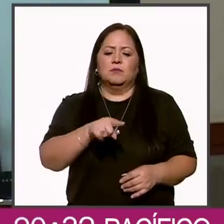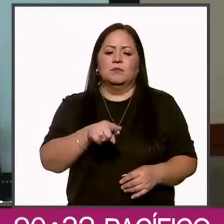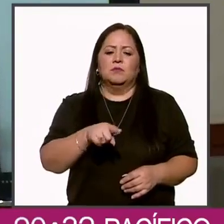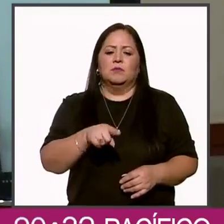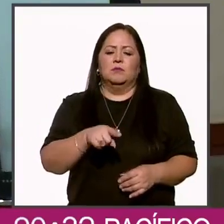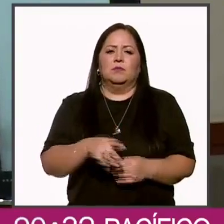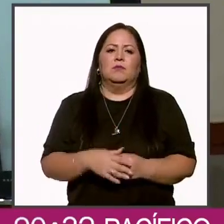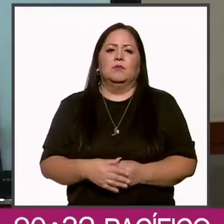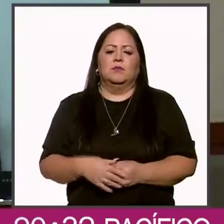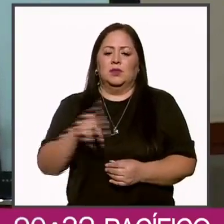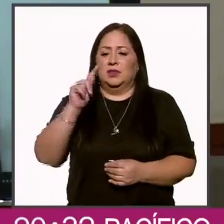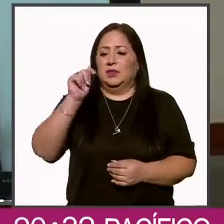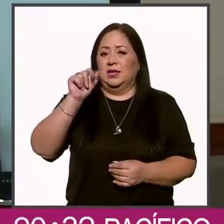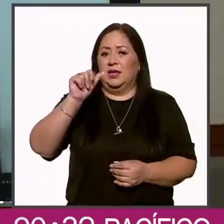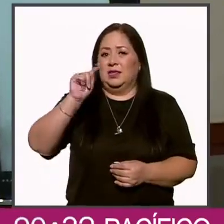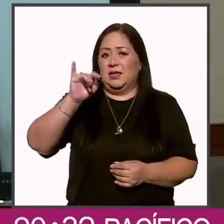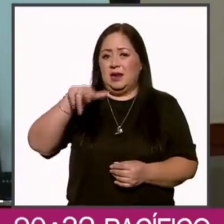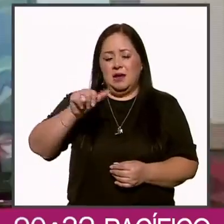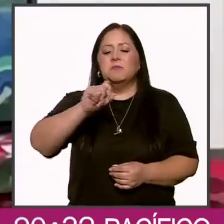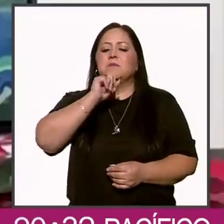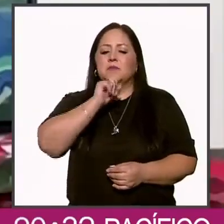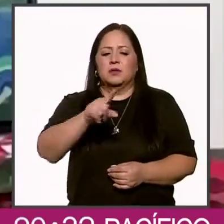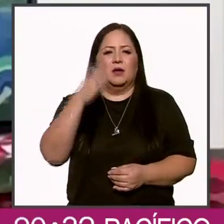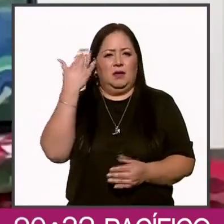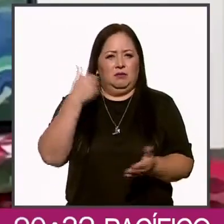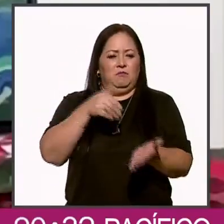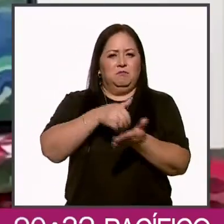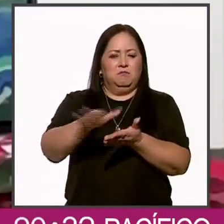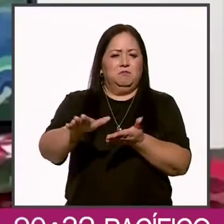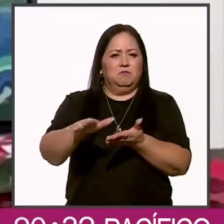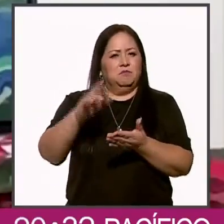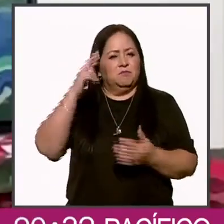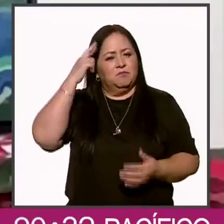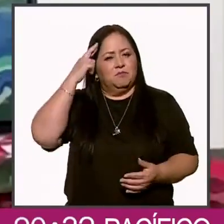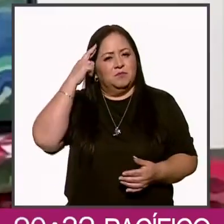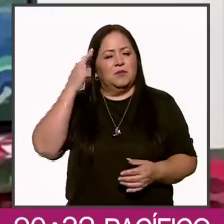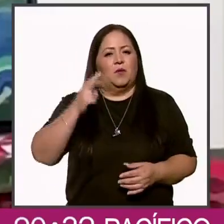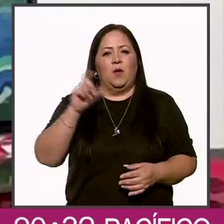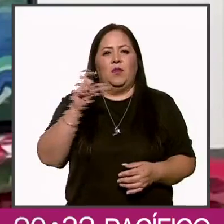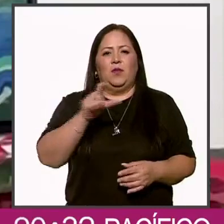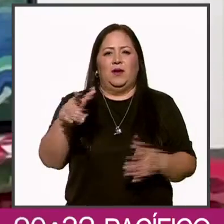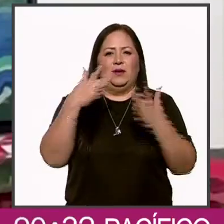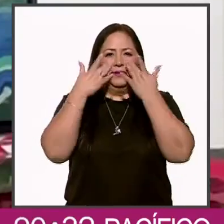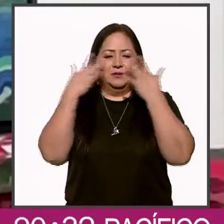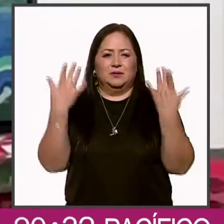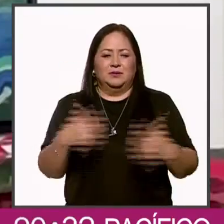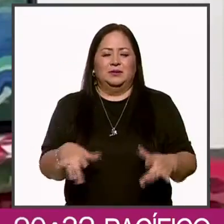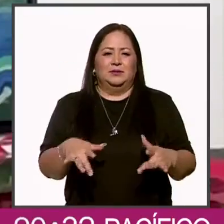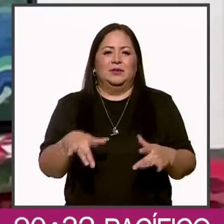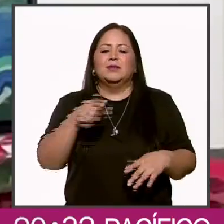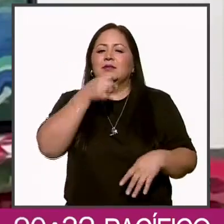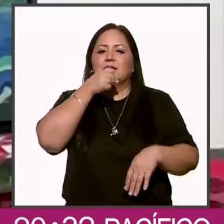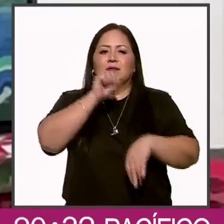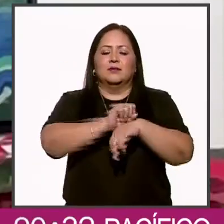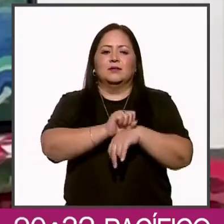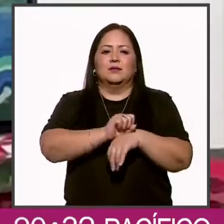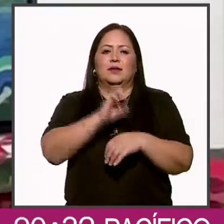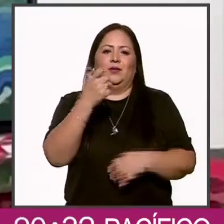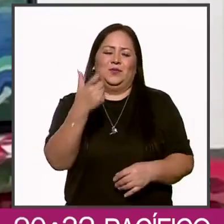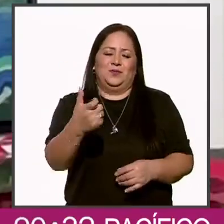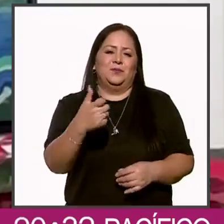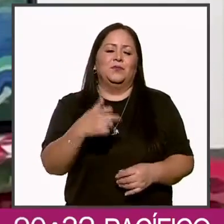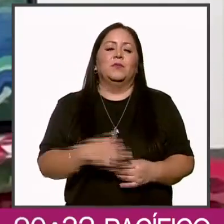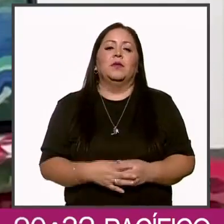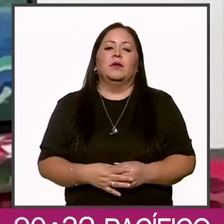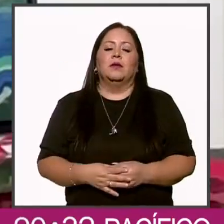Resucitó Tatiana Cloutier, que había quedado fuera del ajo desde que renunció a la Secretaría de Economía.